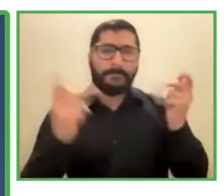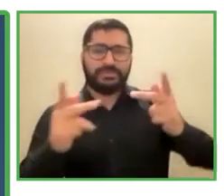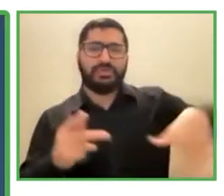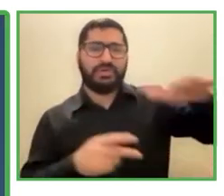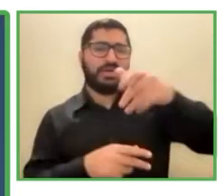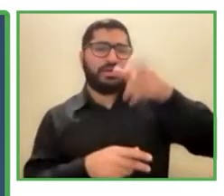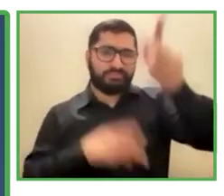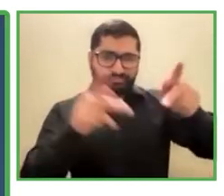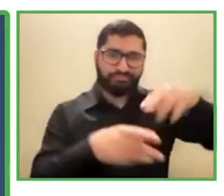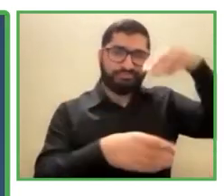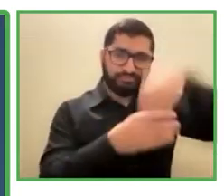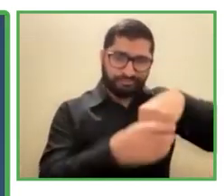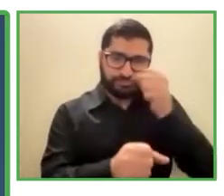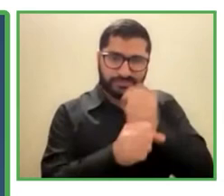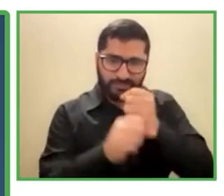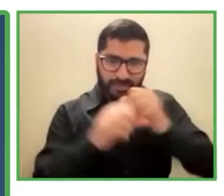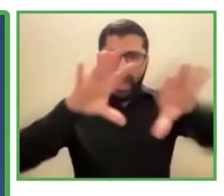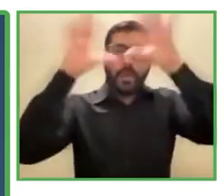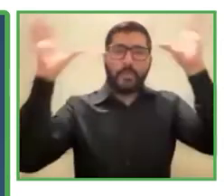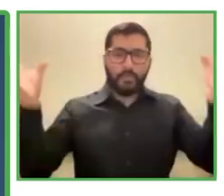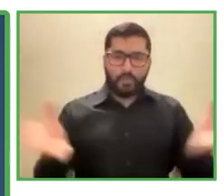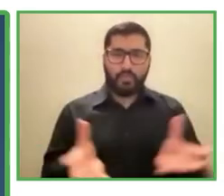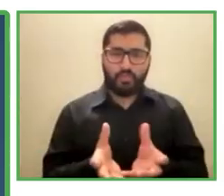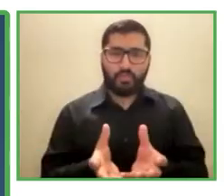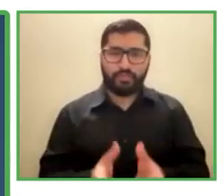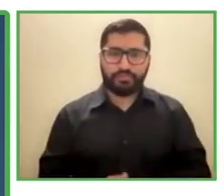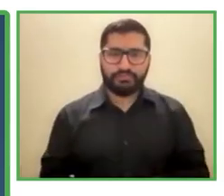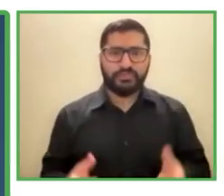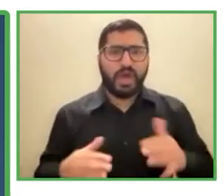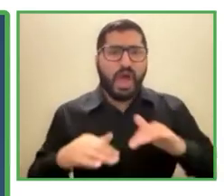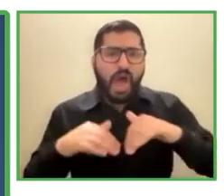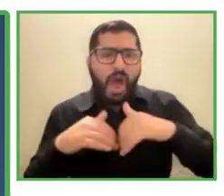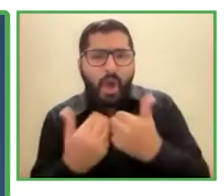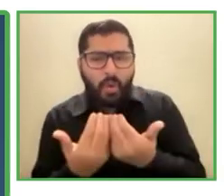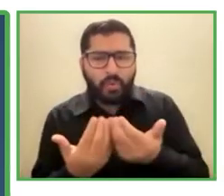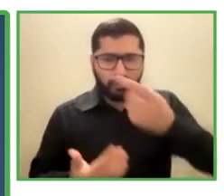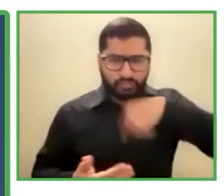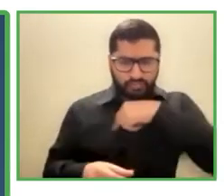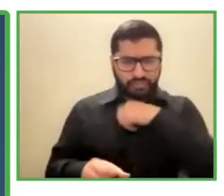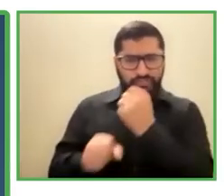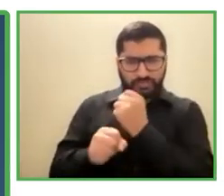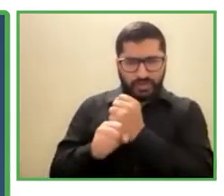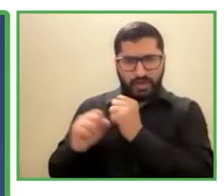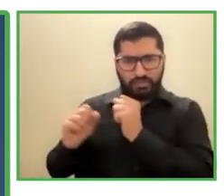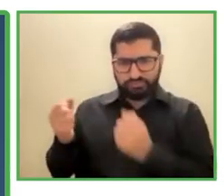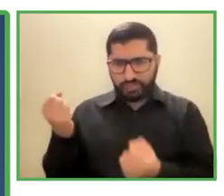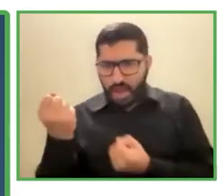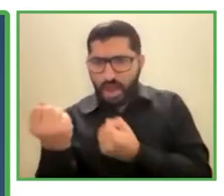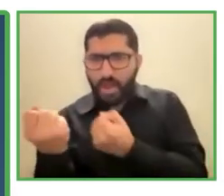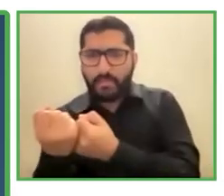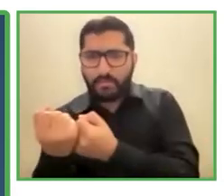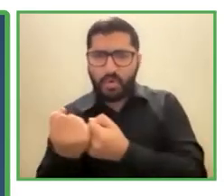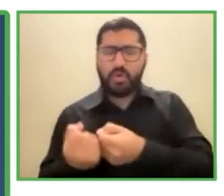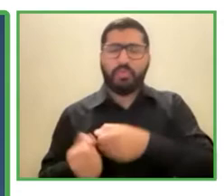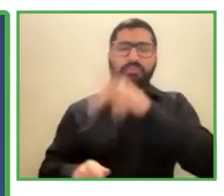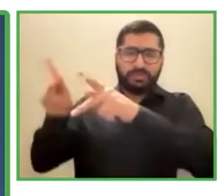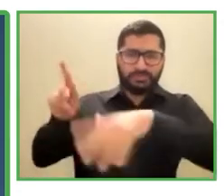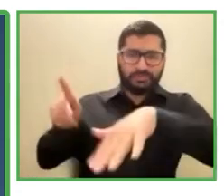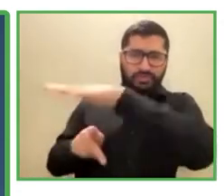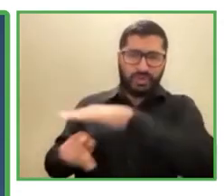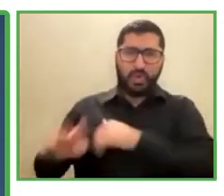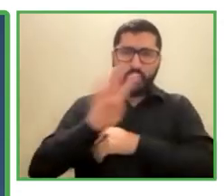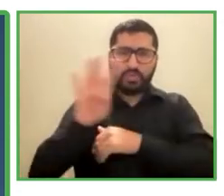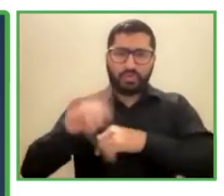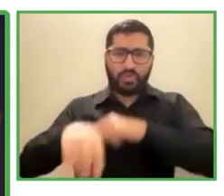Por causa de cómo operamos, hemos tenido la capacidad de apoyar nuestros clientes 24 horas al día, 7 días a la semana, sin